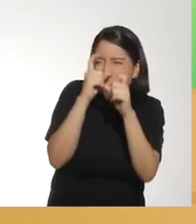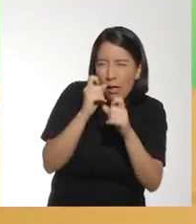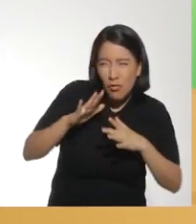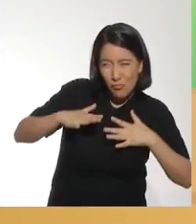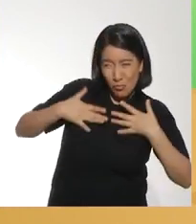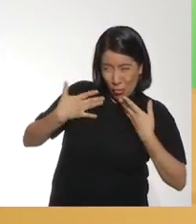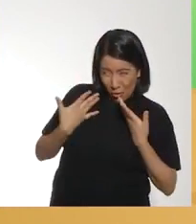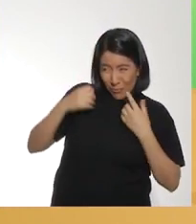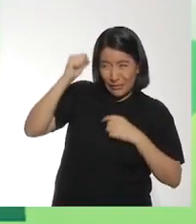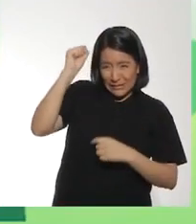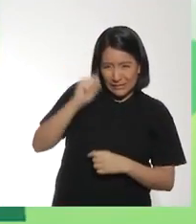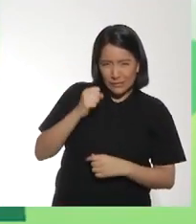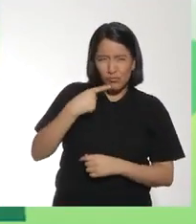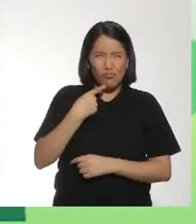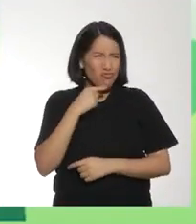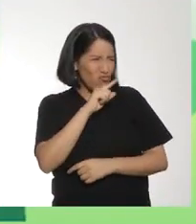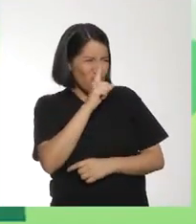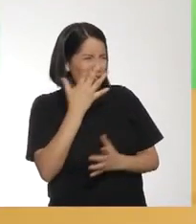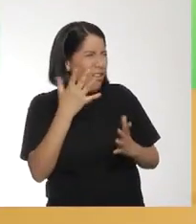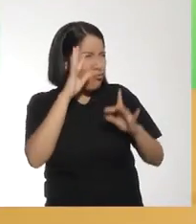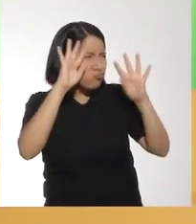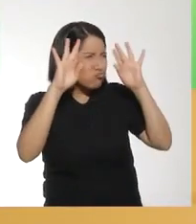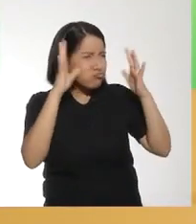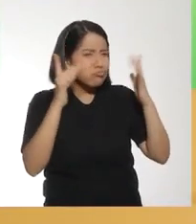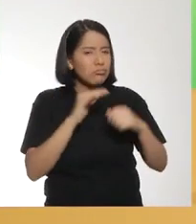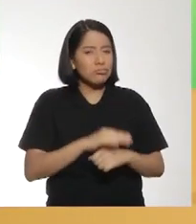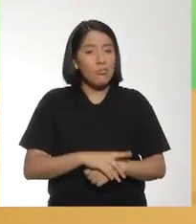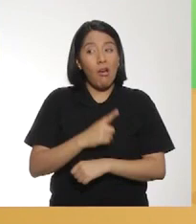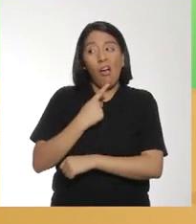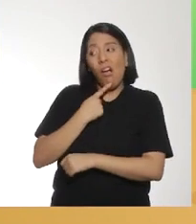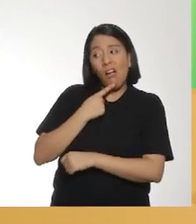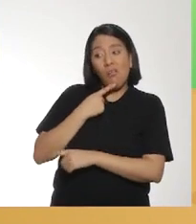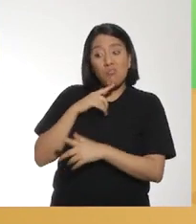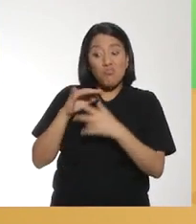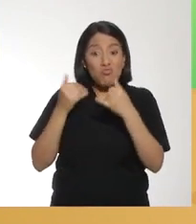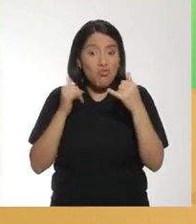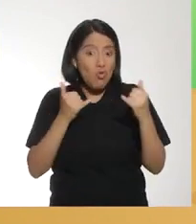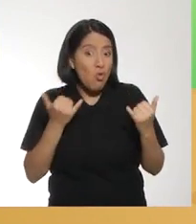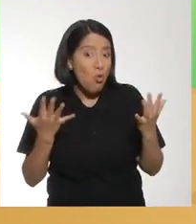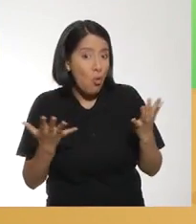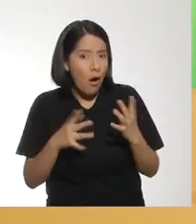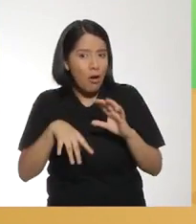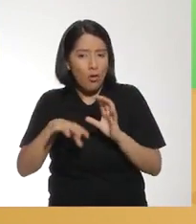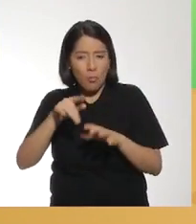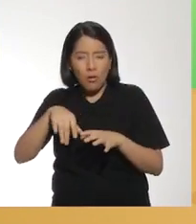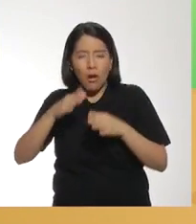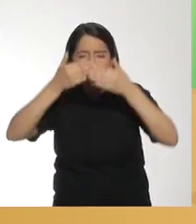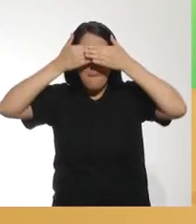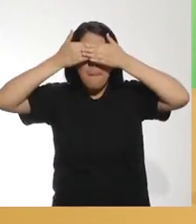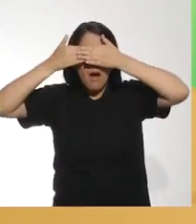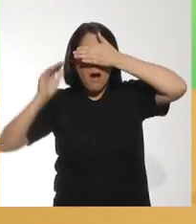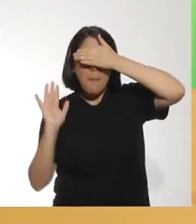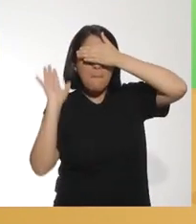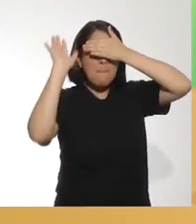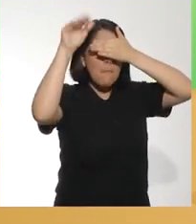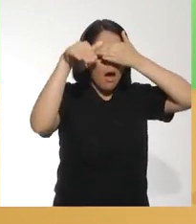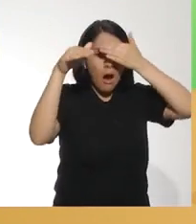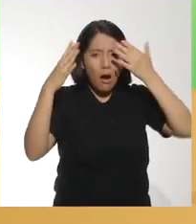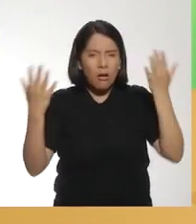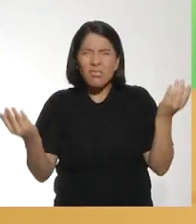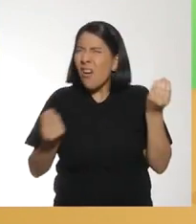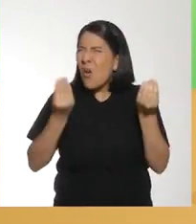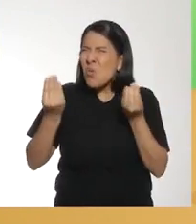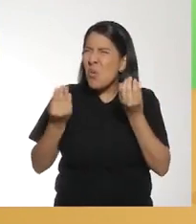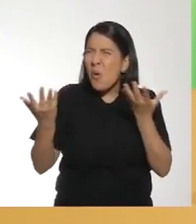algo un poco más complejo, ¿tú crees que lo podamos lograr? ¿Qué tienes en mente? Podemos jugar encestando sin mirar.